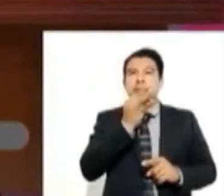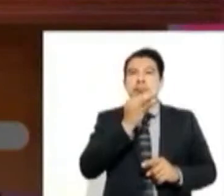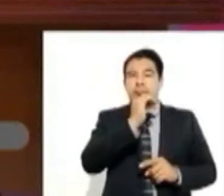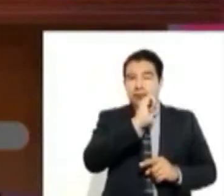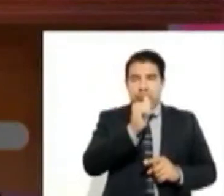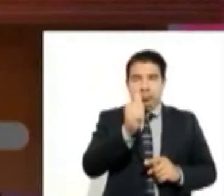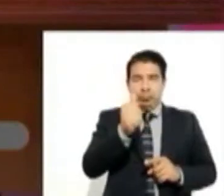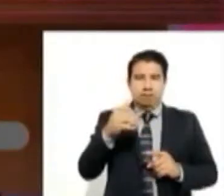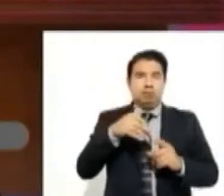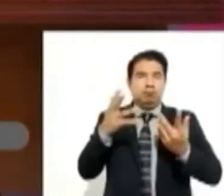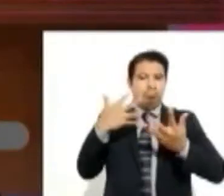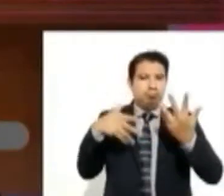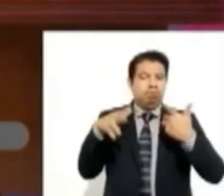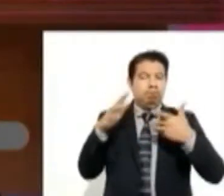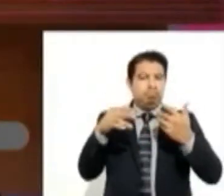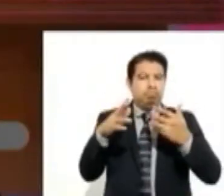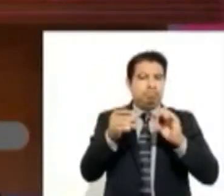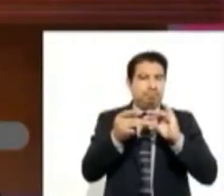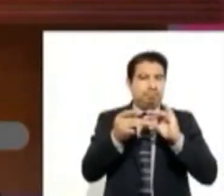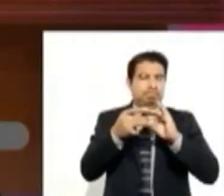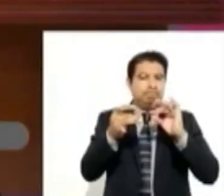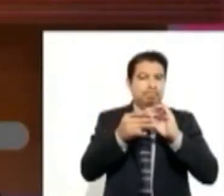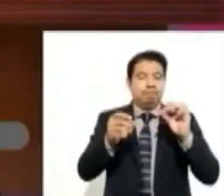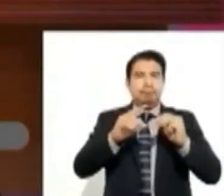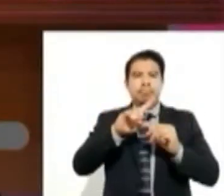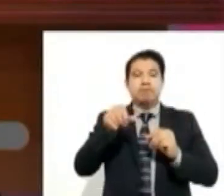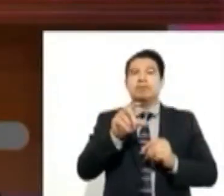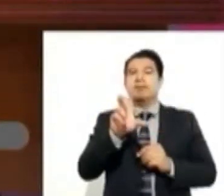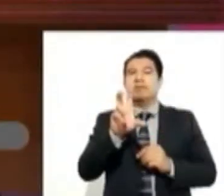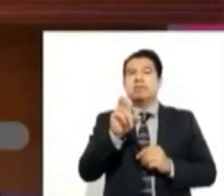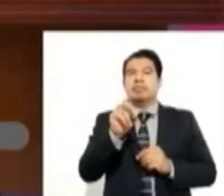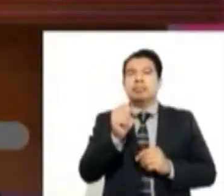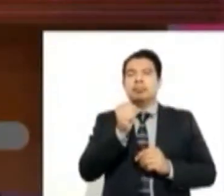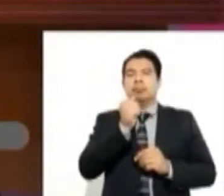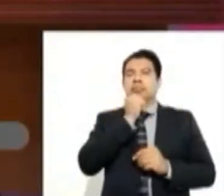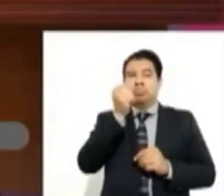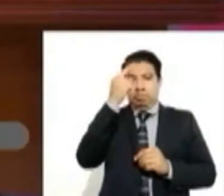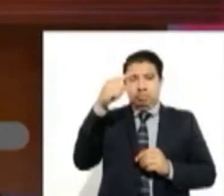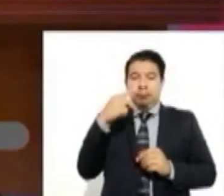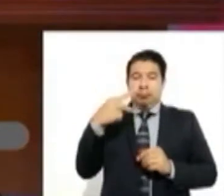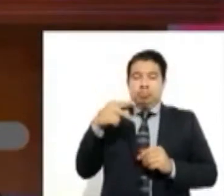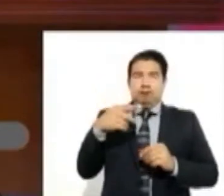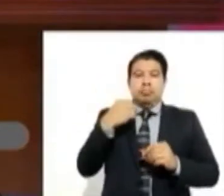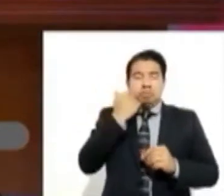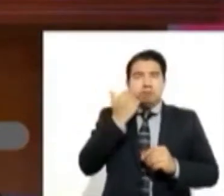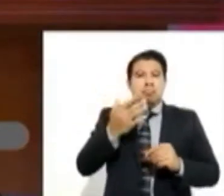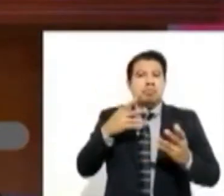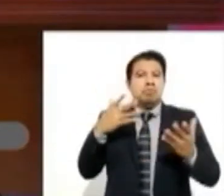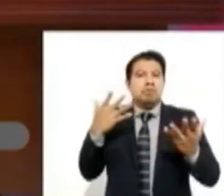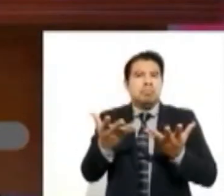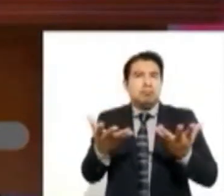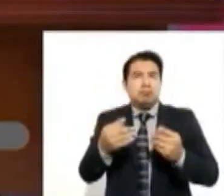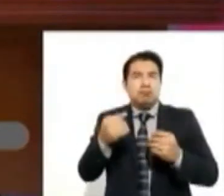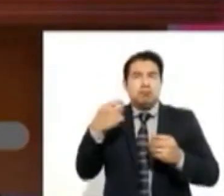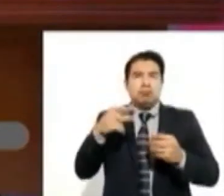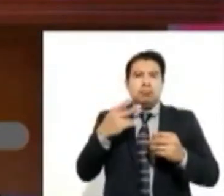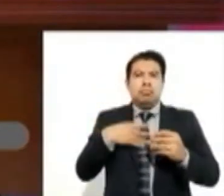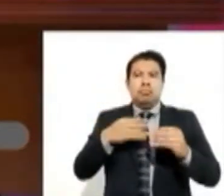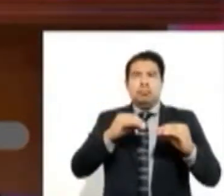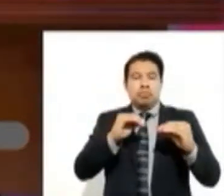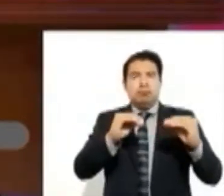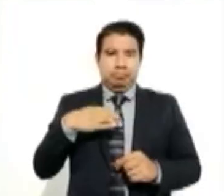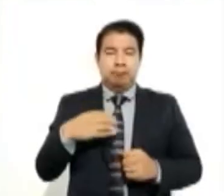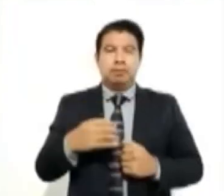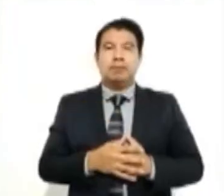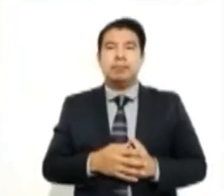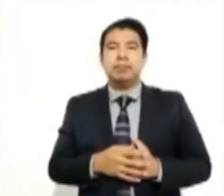Este fin de semana, el IEPC organizó un debate de las y los candidatos a la presidencia municipal de Tuxtla